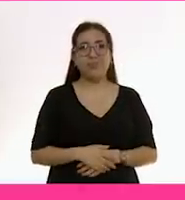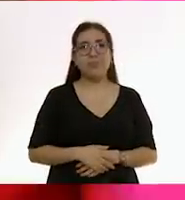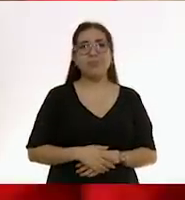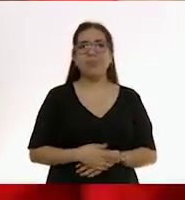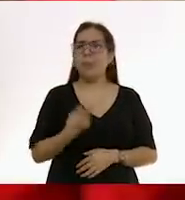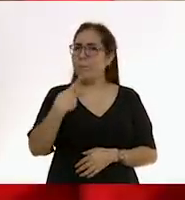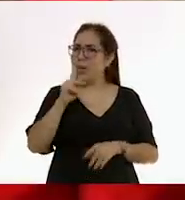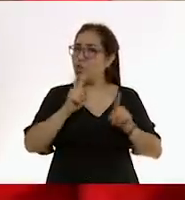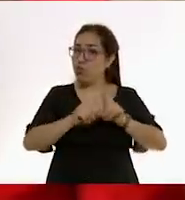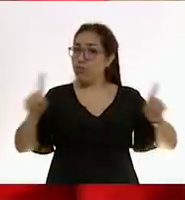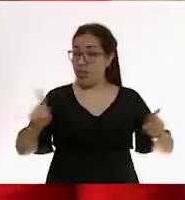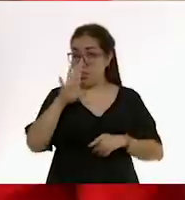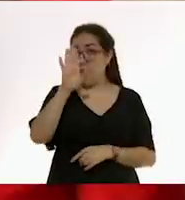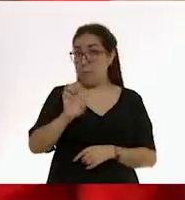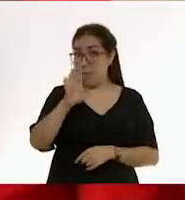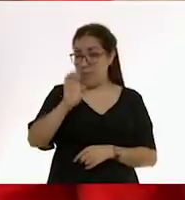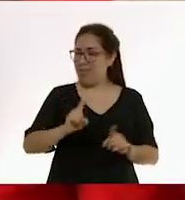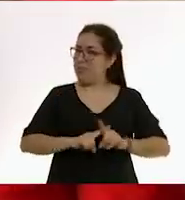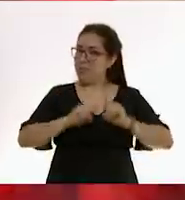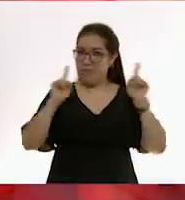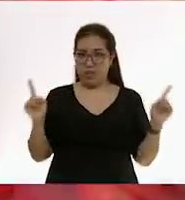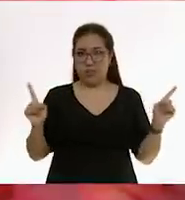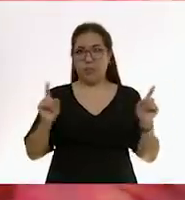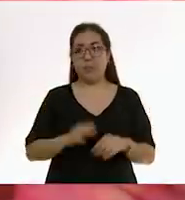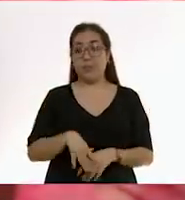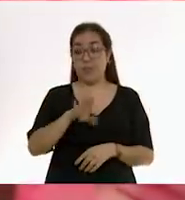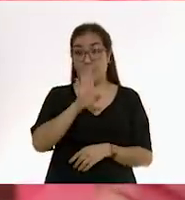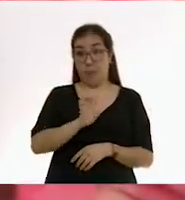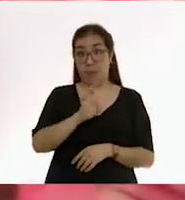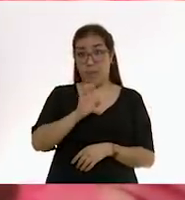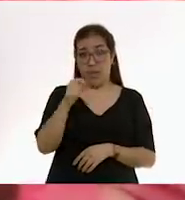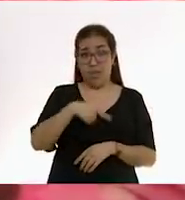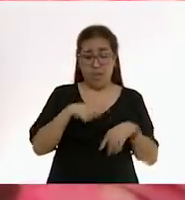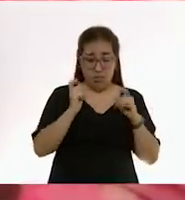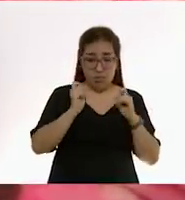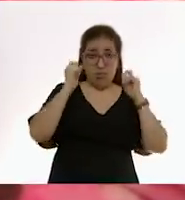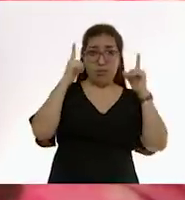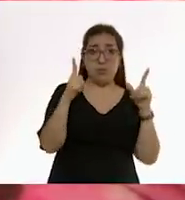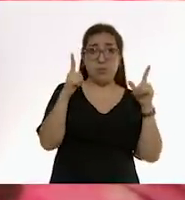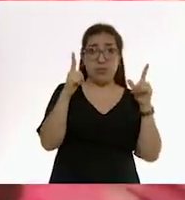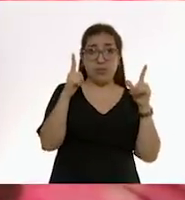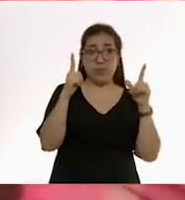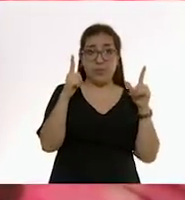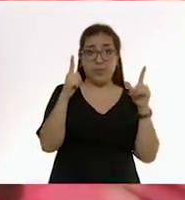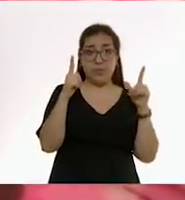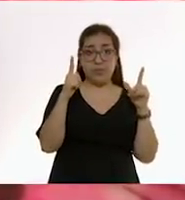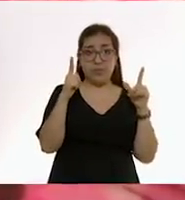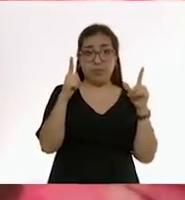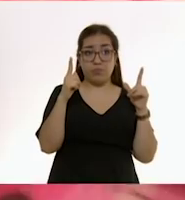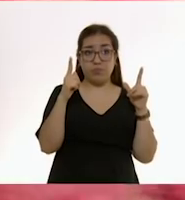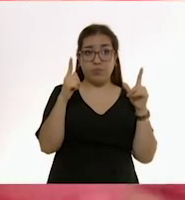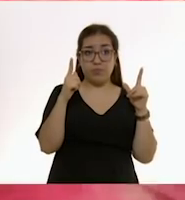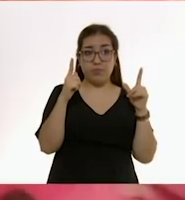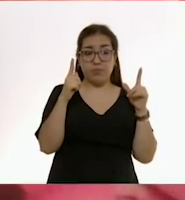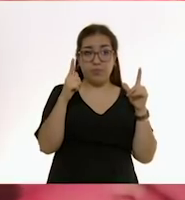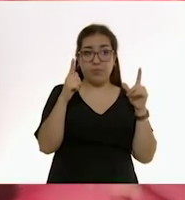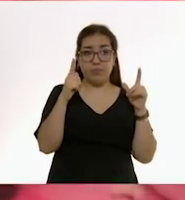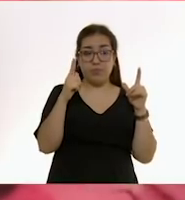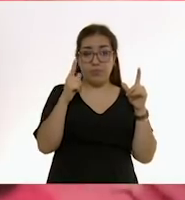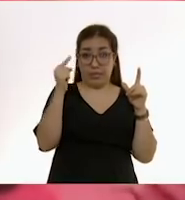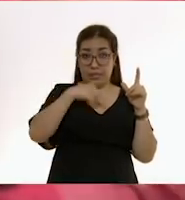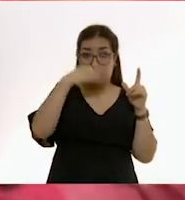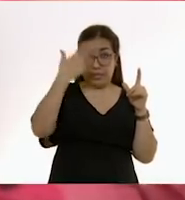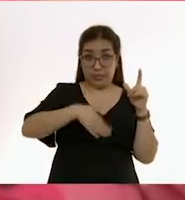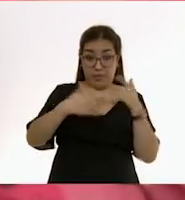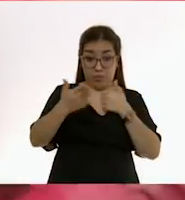Pero en el caso de los bebés esto es un poco distinto. El bebé se despierta y no necesariamente sabe hilar el